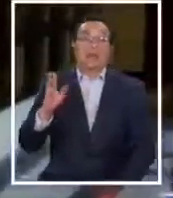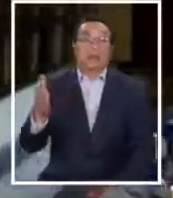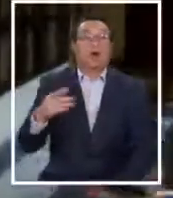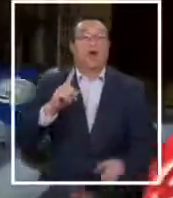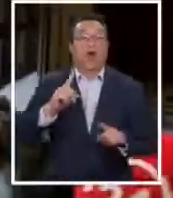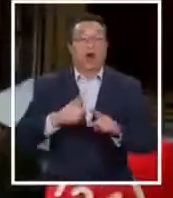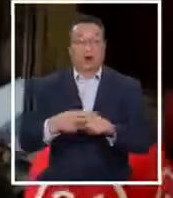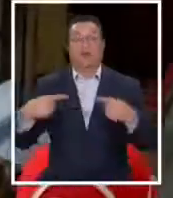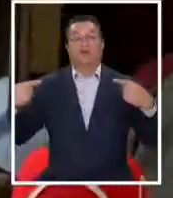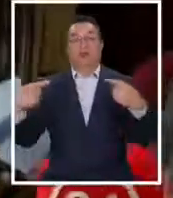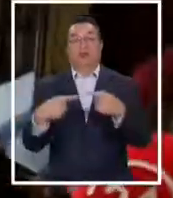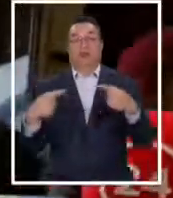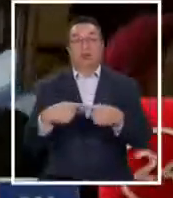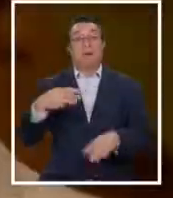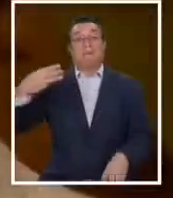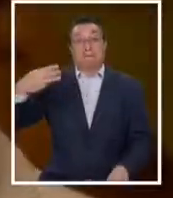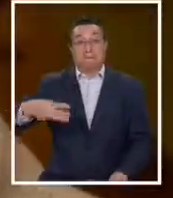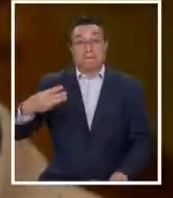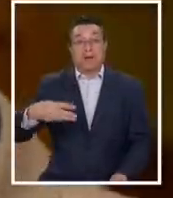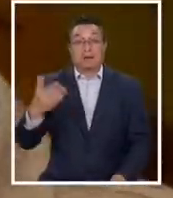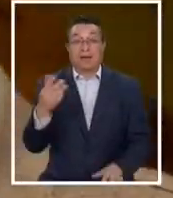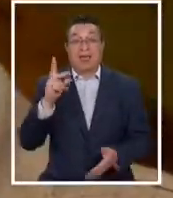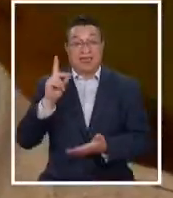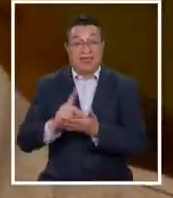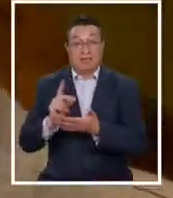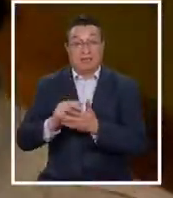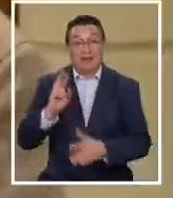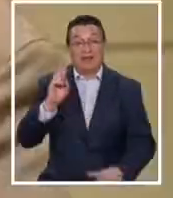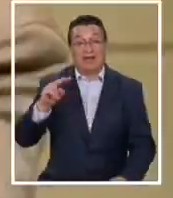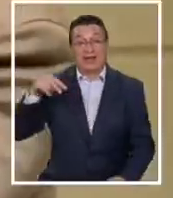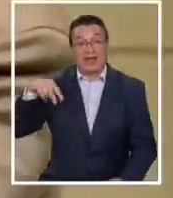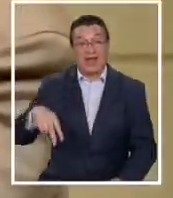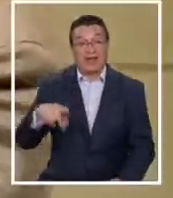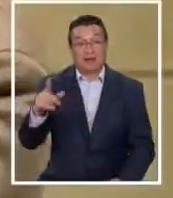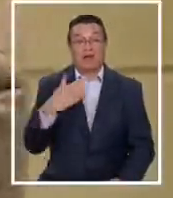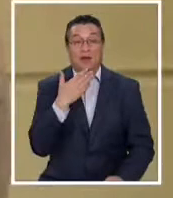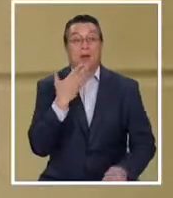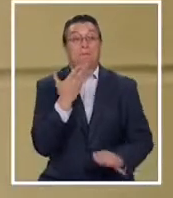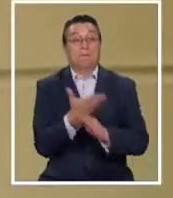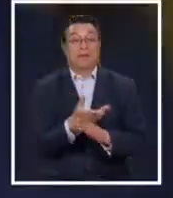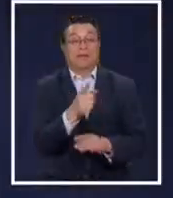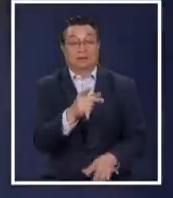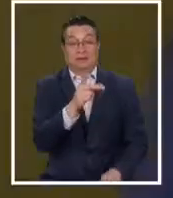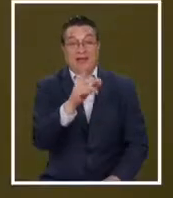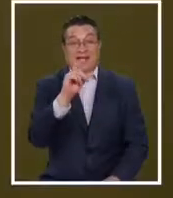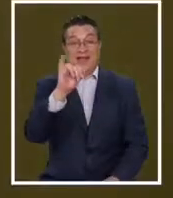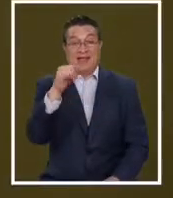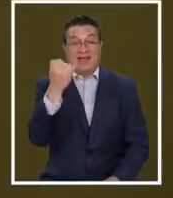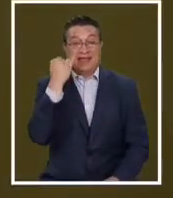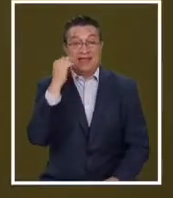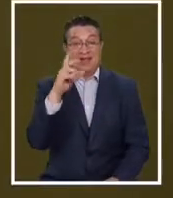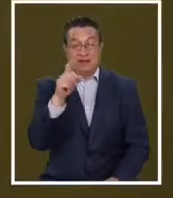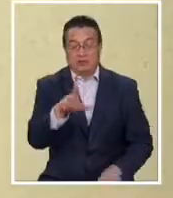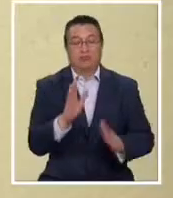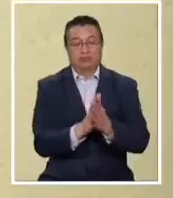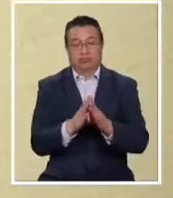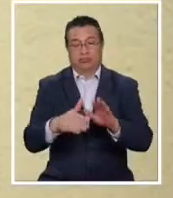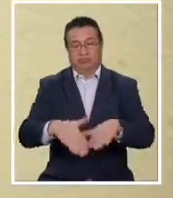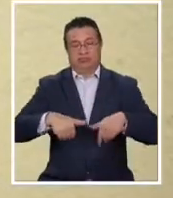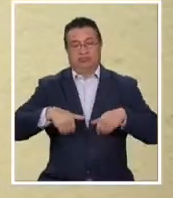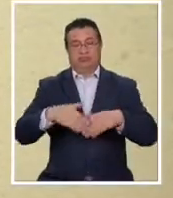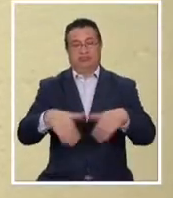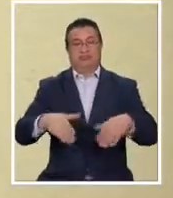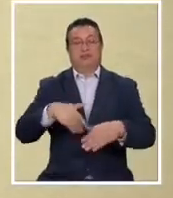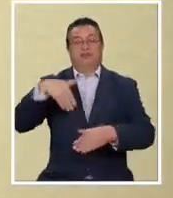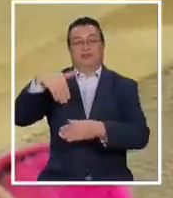caracar en el Congreso, todo pasó este martes, cuando el diputado DRN Diego Chalper pidió que la diputada humanista Pamela Giles se inhabilitara de la discusión